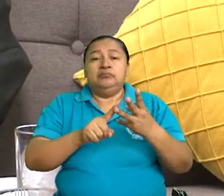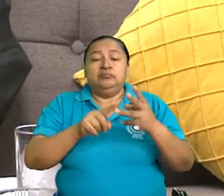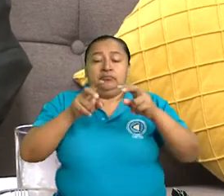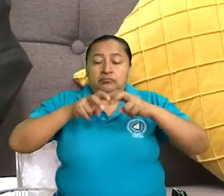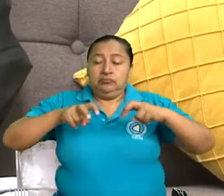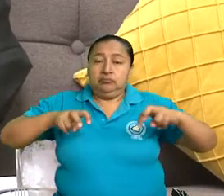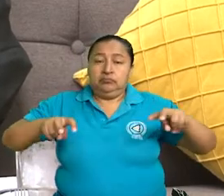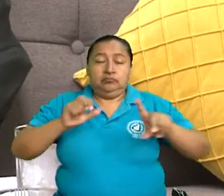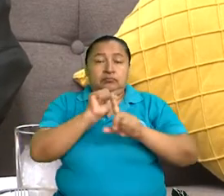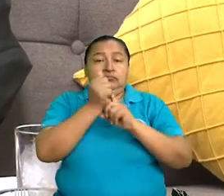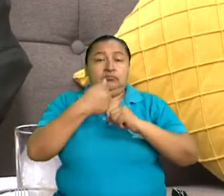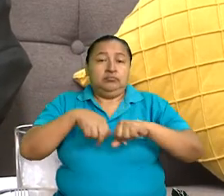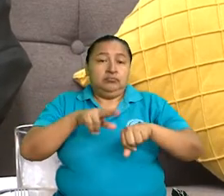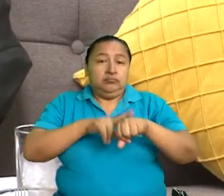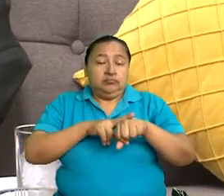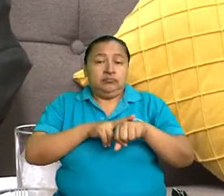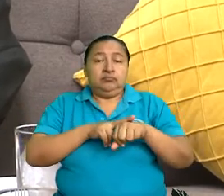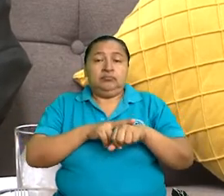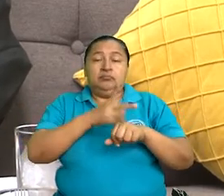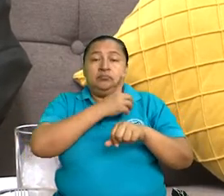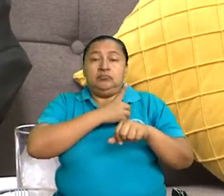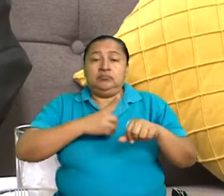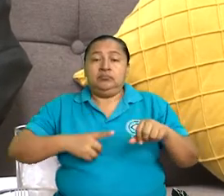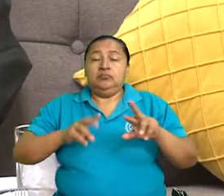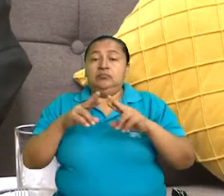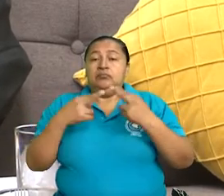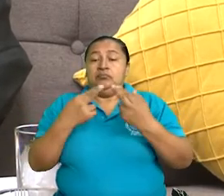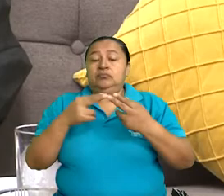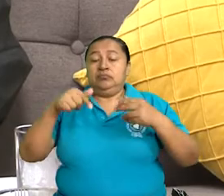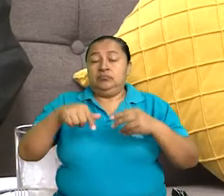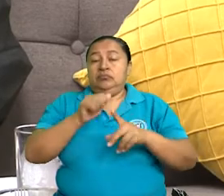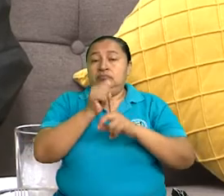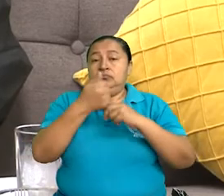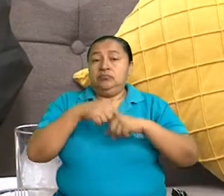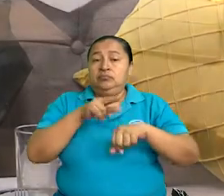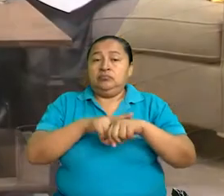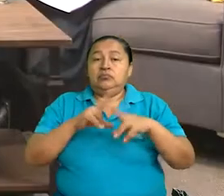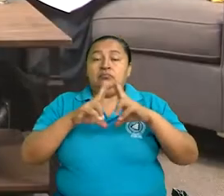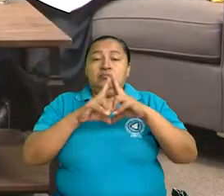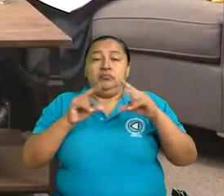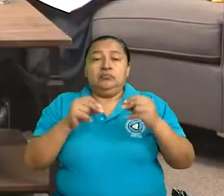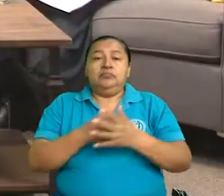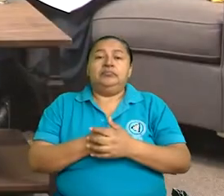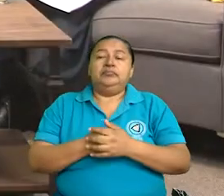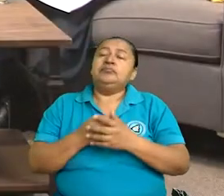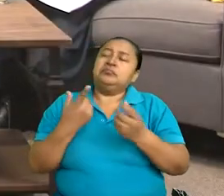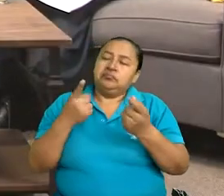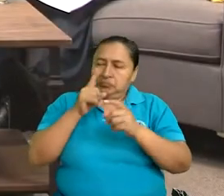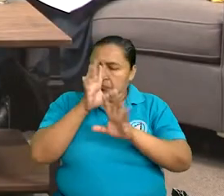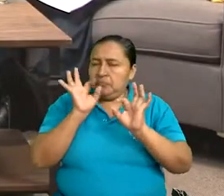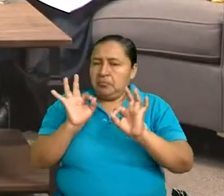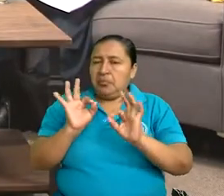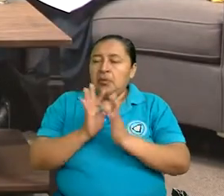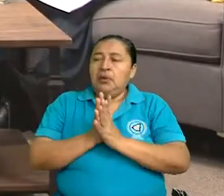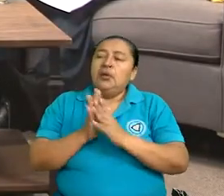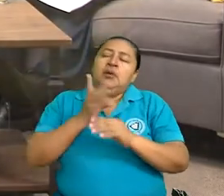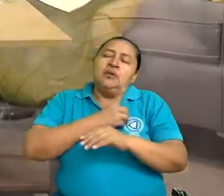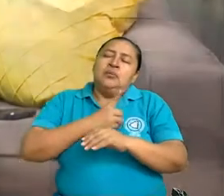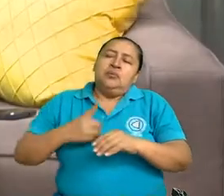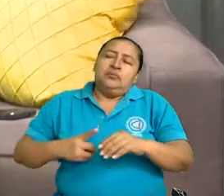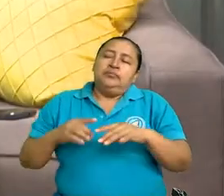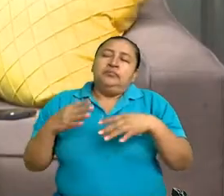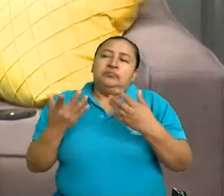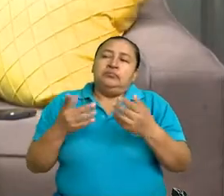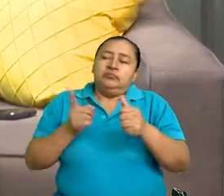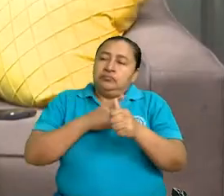sesiones parlamentarias de esta Asamblea Nacional de Nicaragua. Claro que sí, diputado, pues, entender en principio lo